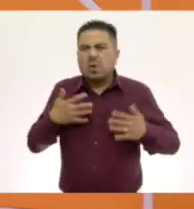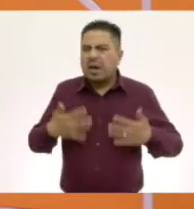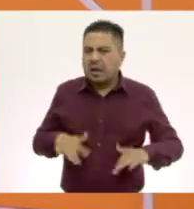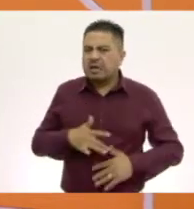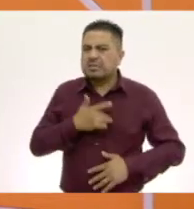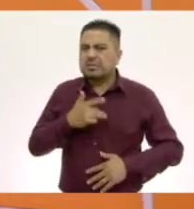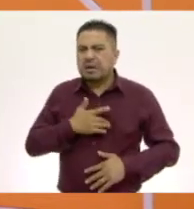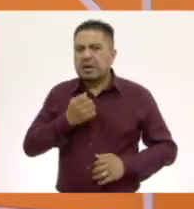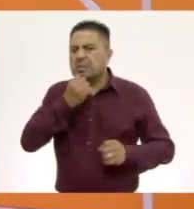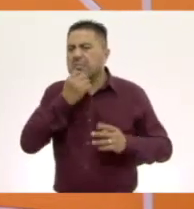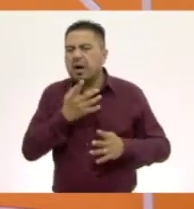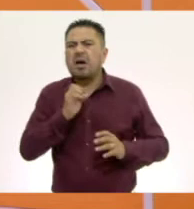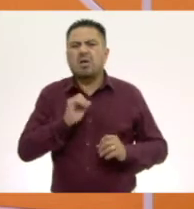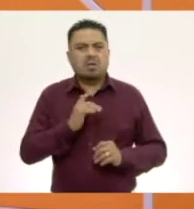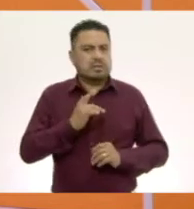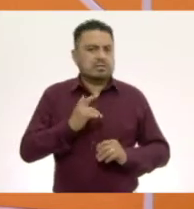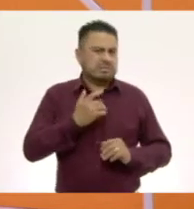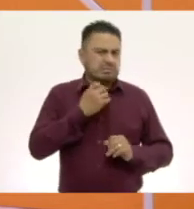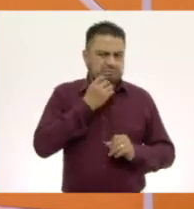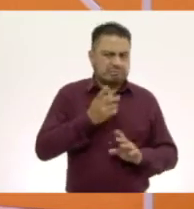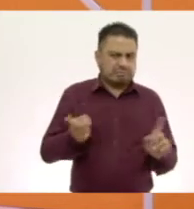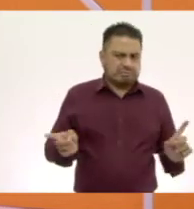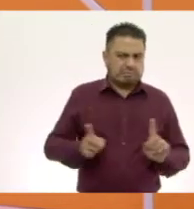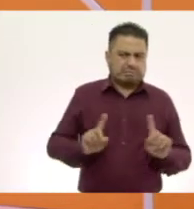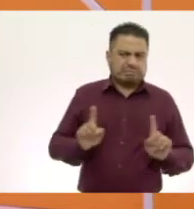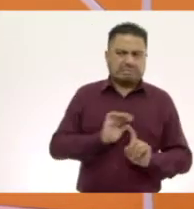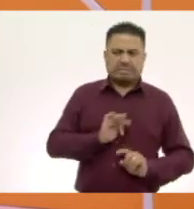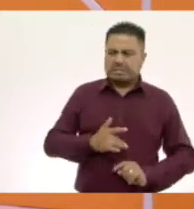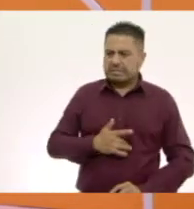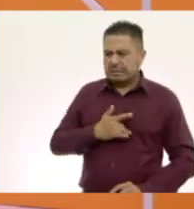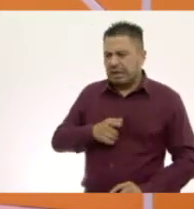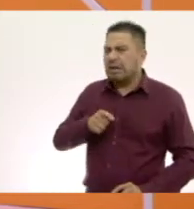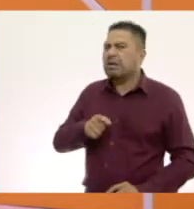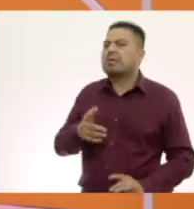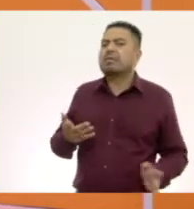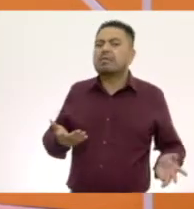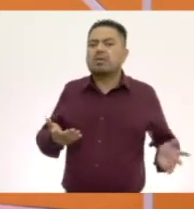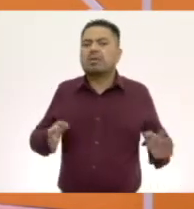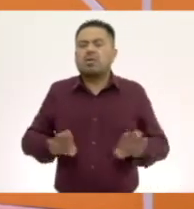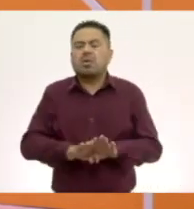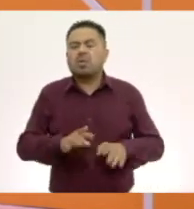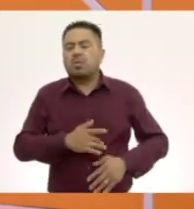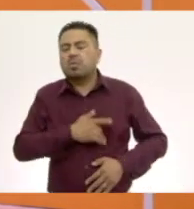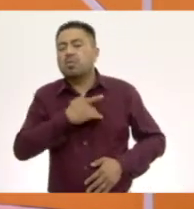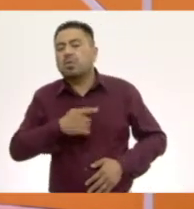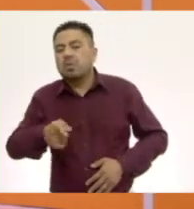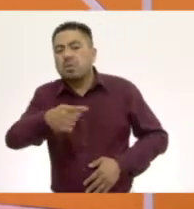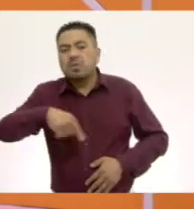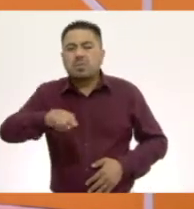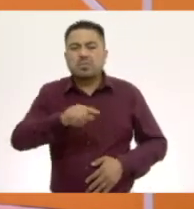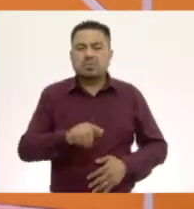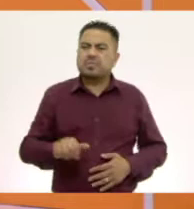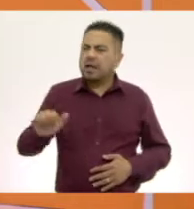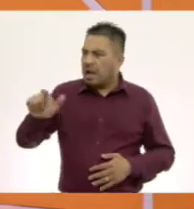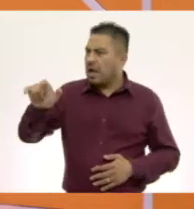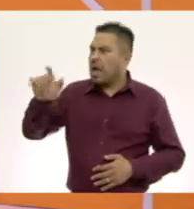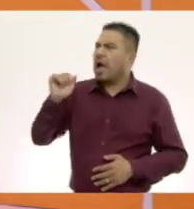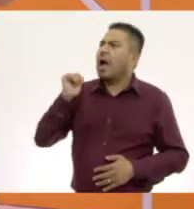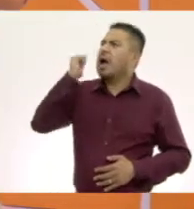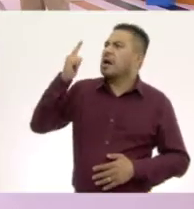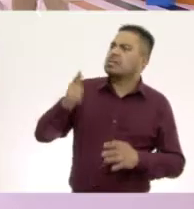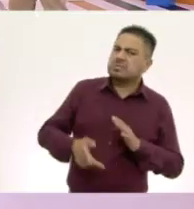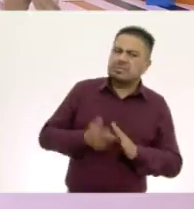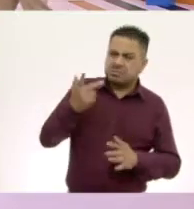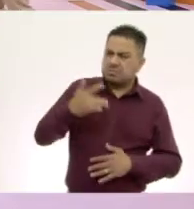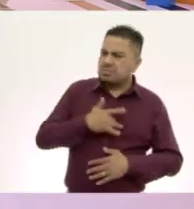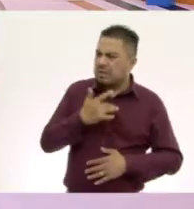¿Es agradable o desagradable esa sensación que puedes sentir? ¿Cómo la sientes tú? Ale, ¿alguna vez has sentido algo